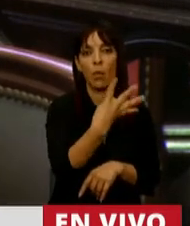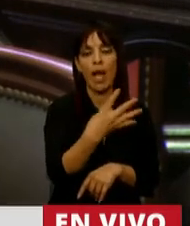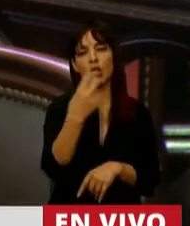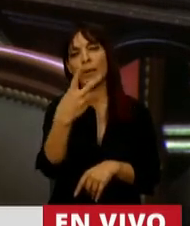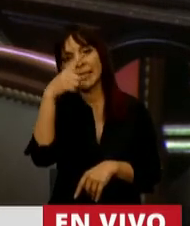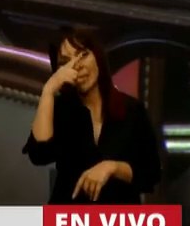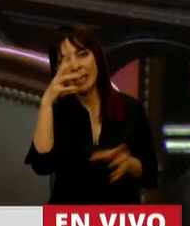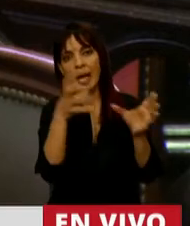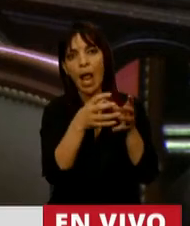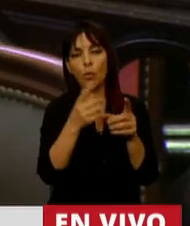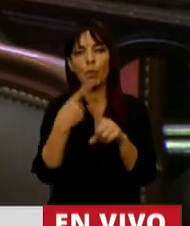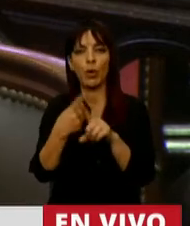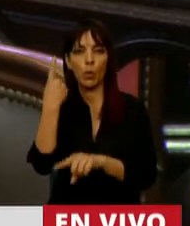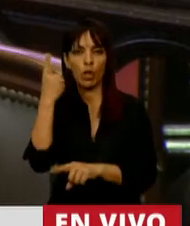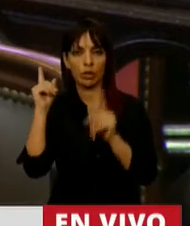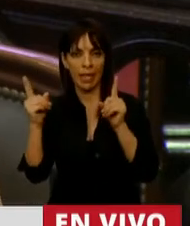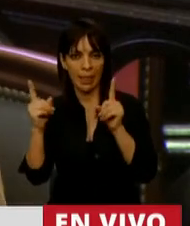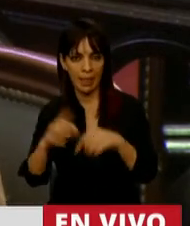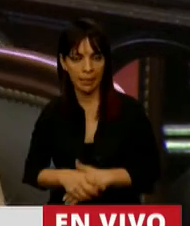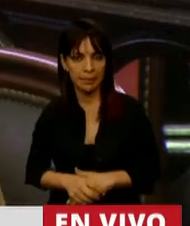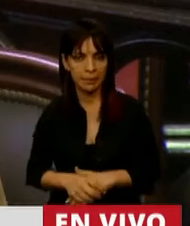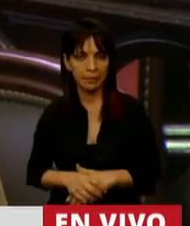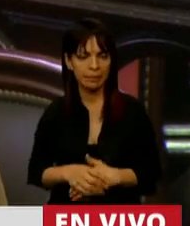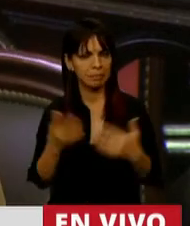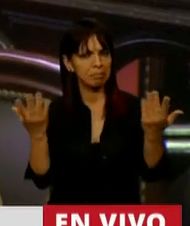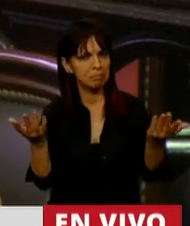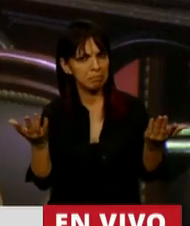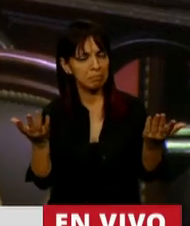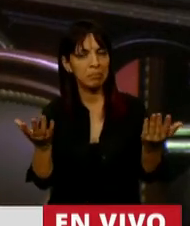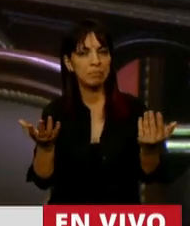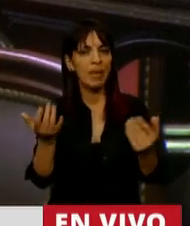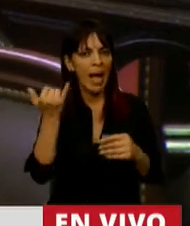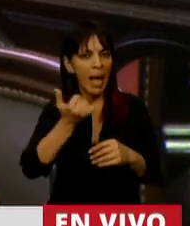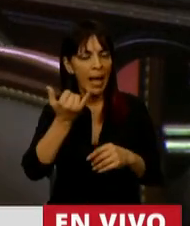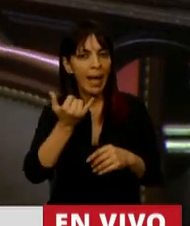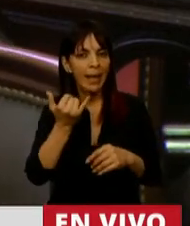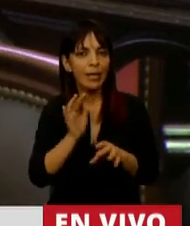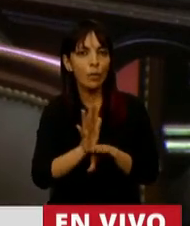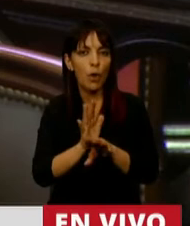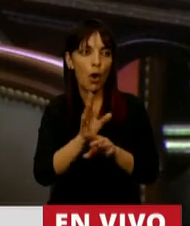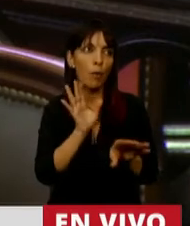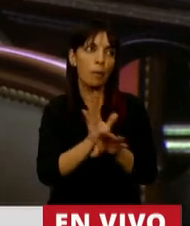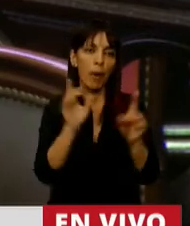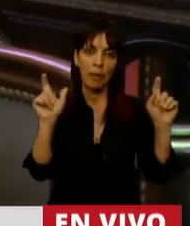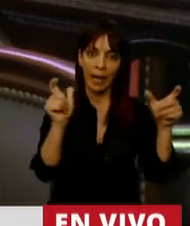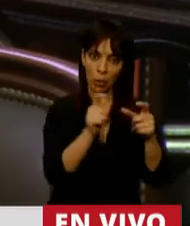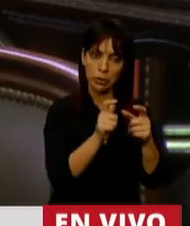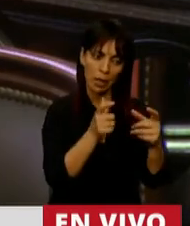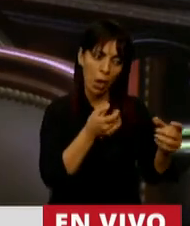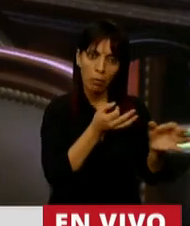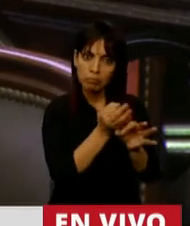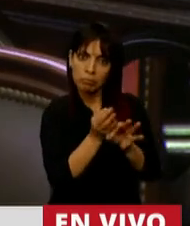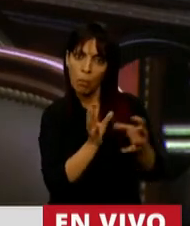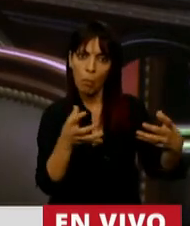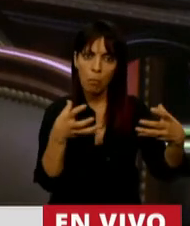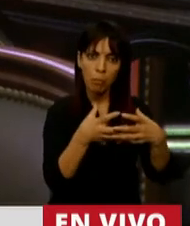27 alumnos por docente. Es decir, que pese a lo personalizado de nuestra educación,